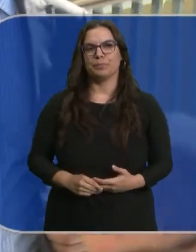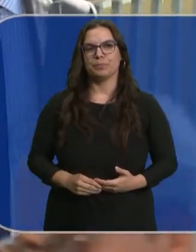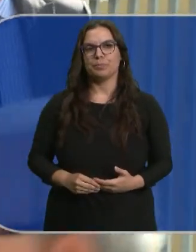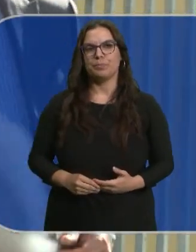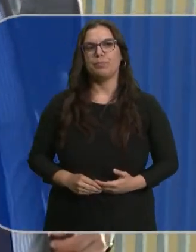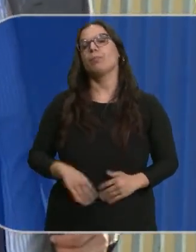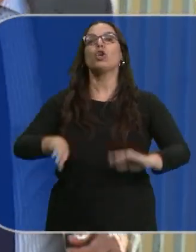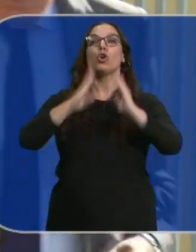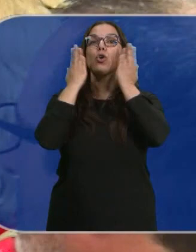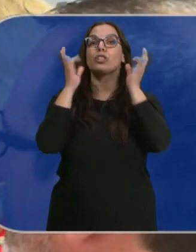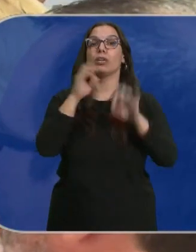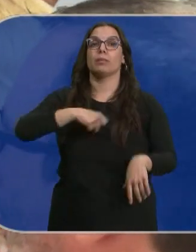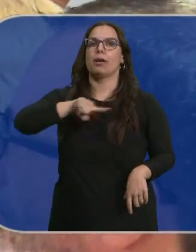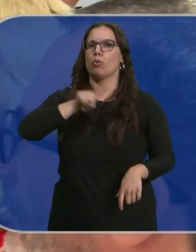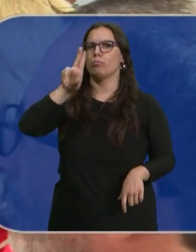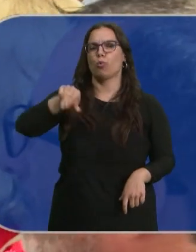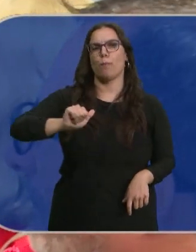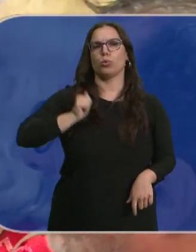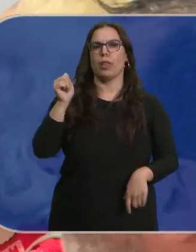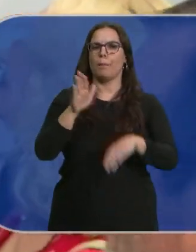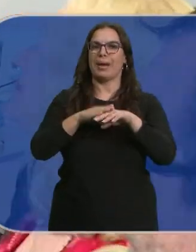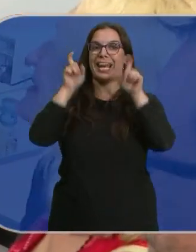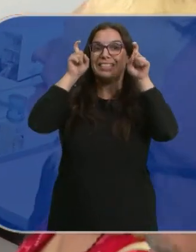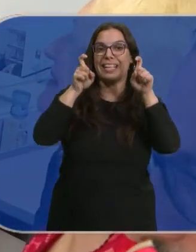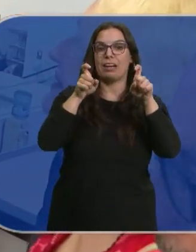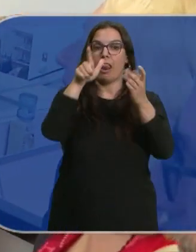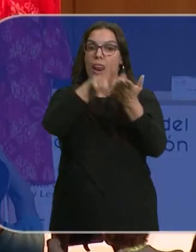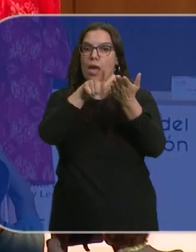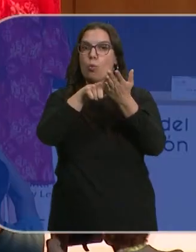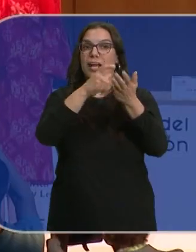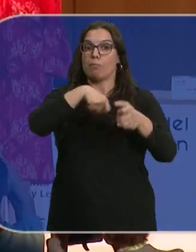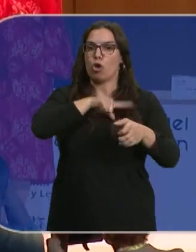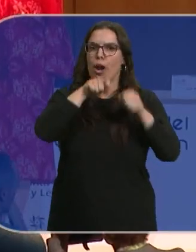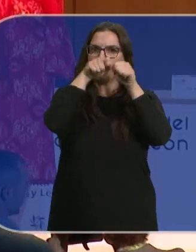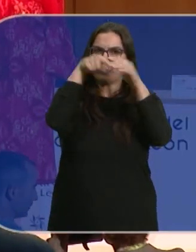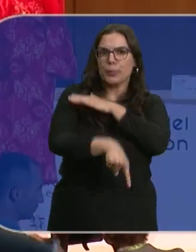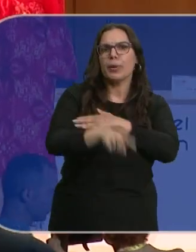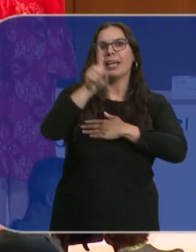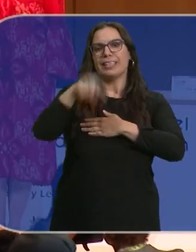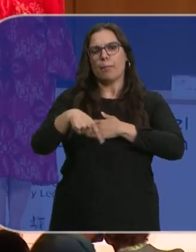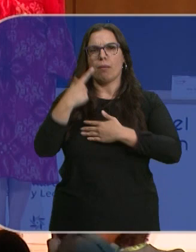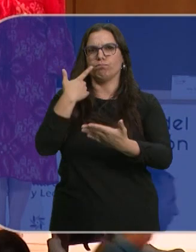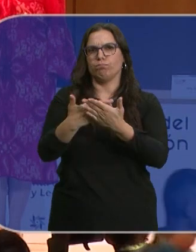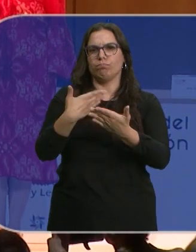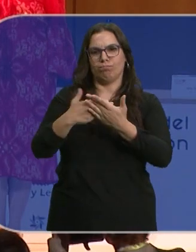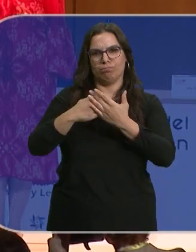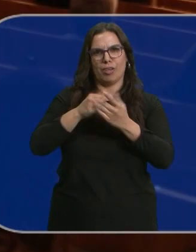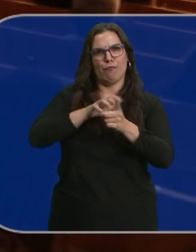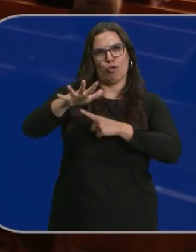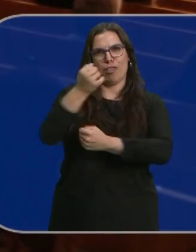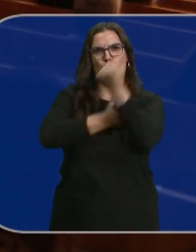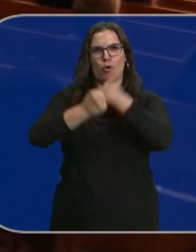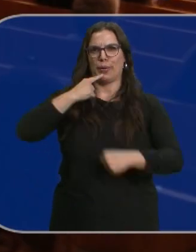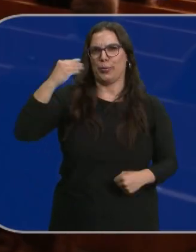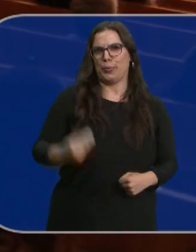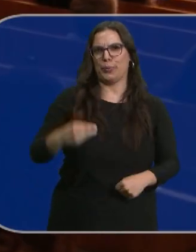El Congreso del Español es una oportunidad para profundizar en la enseñanza del idioma, pero también para exhibir el potencial económico que supone esta industria en